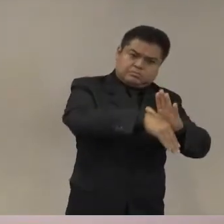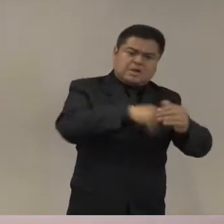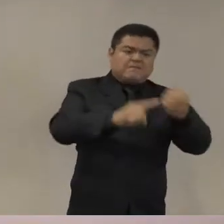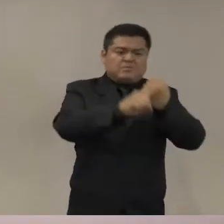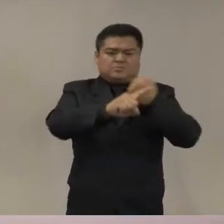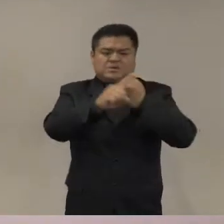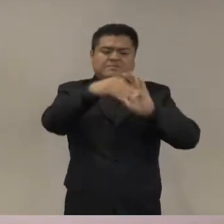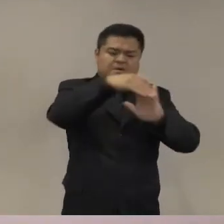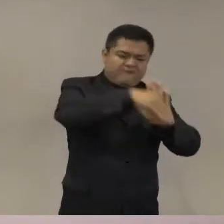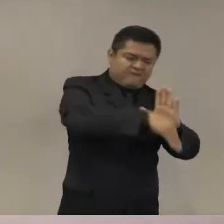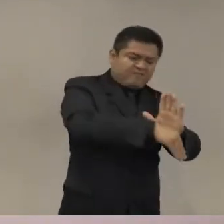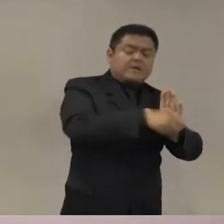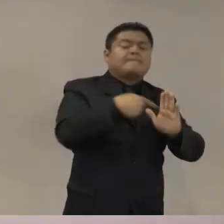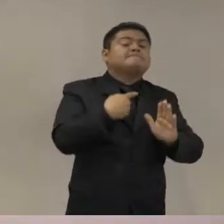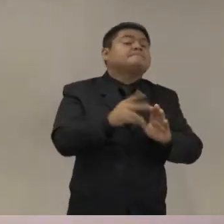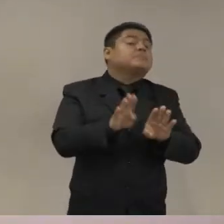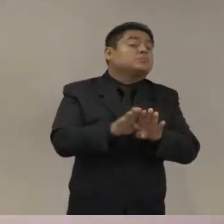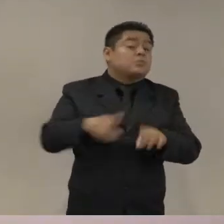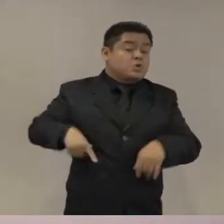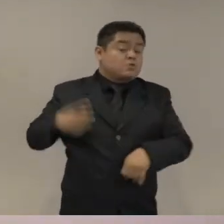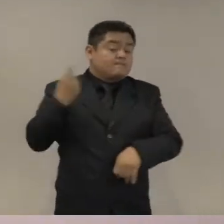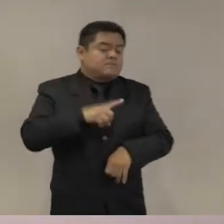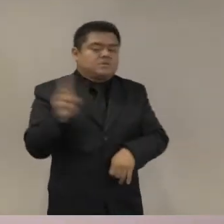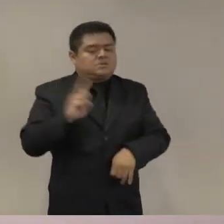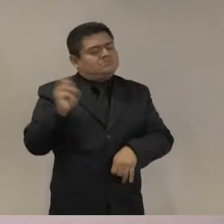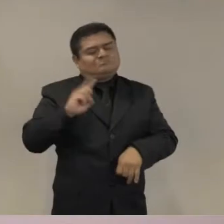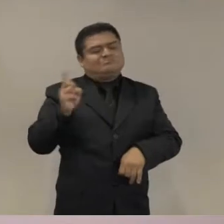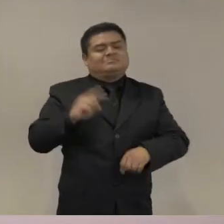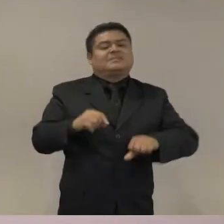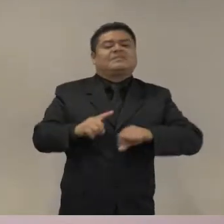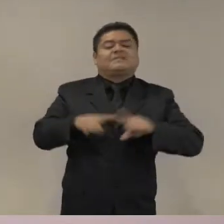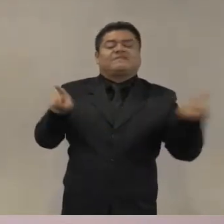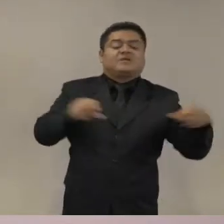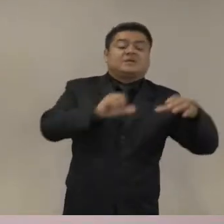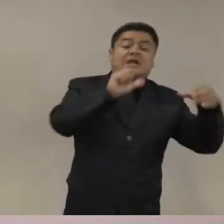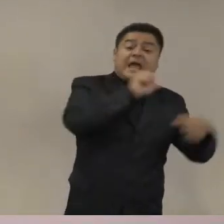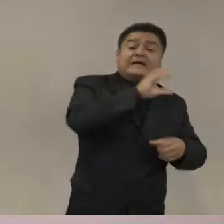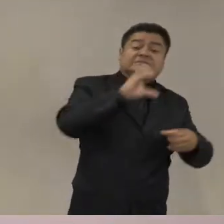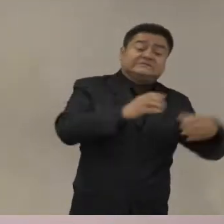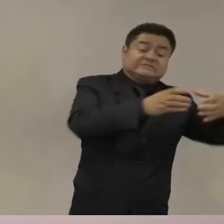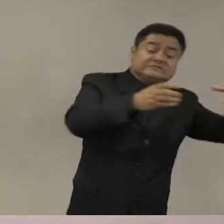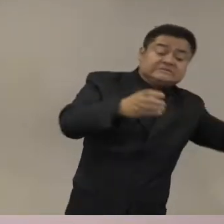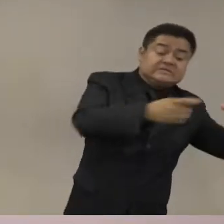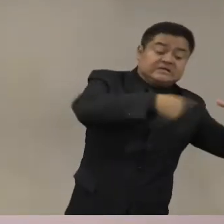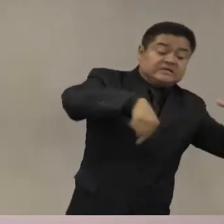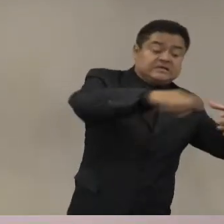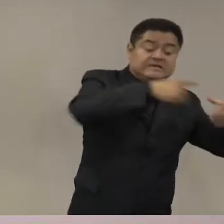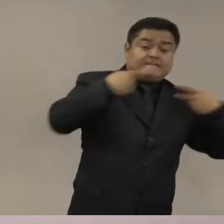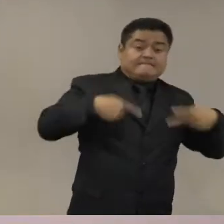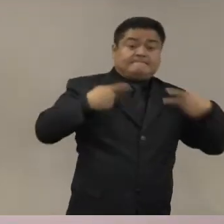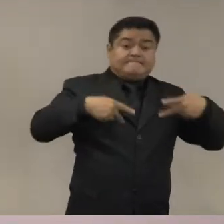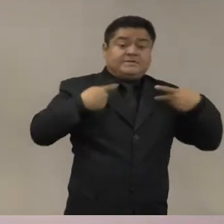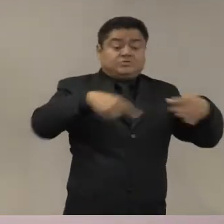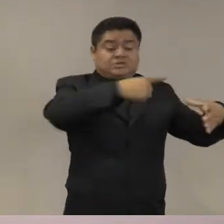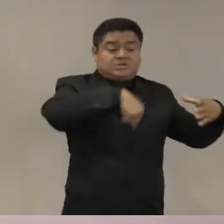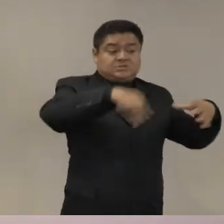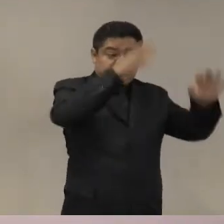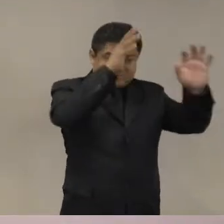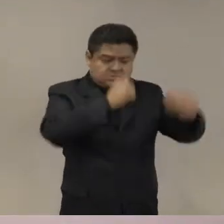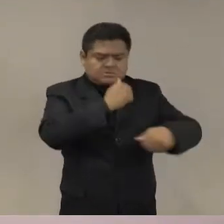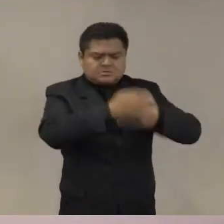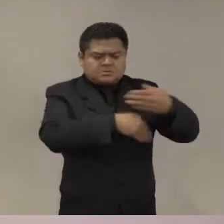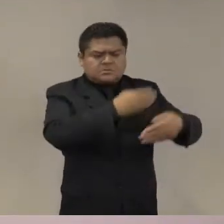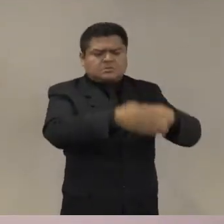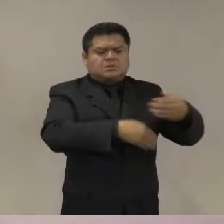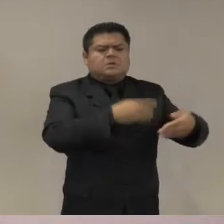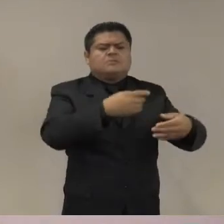gobernanza hubo un programa que se llama UPP social que una vez que se lograra un nivel de pacificamiento en alguna